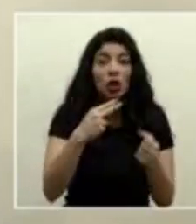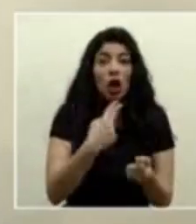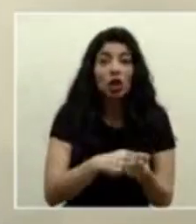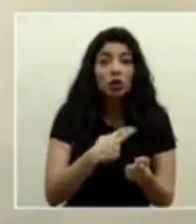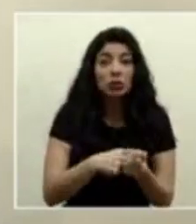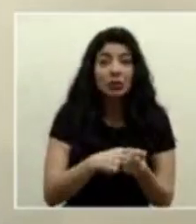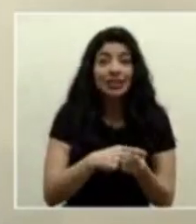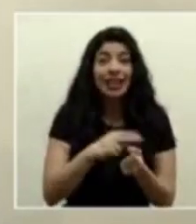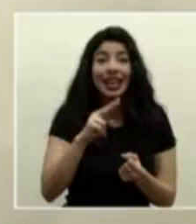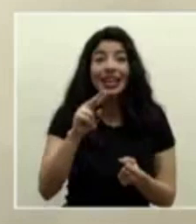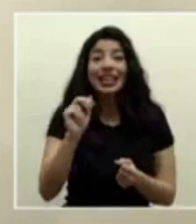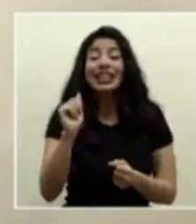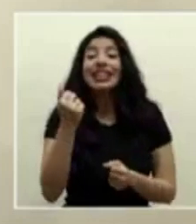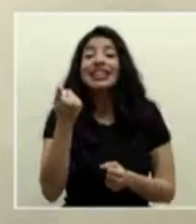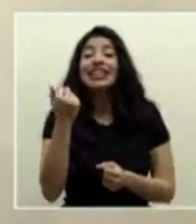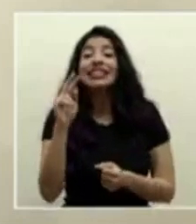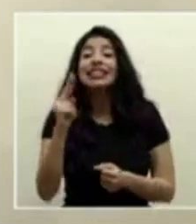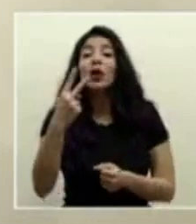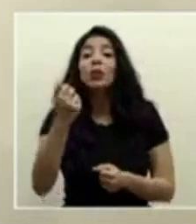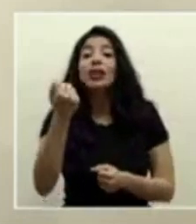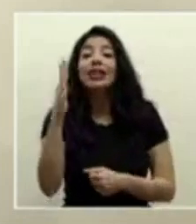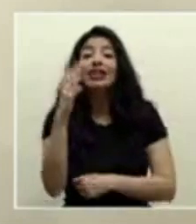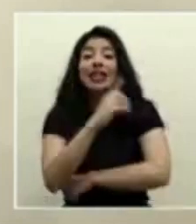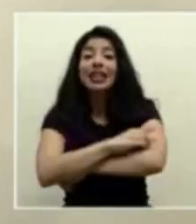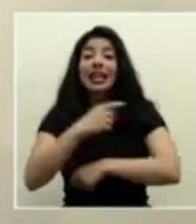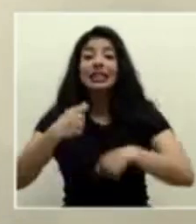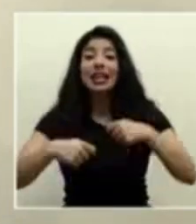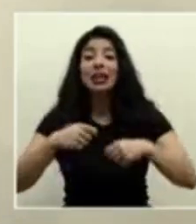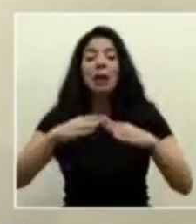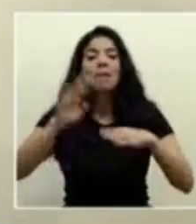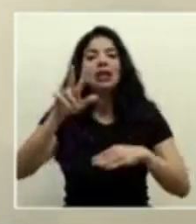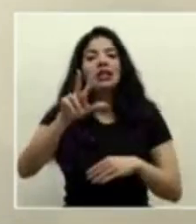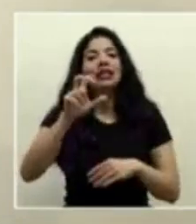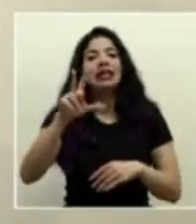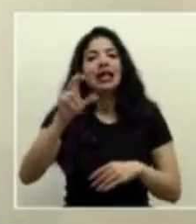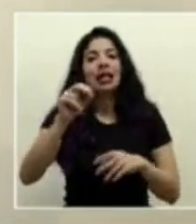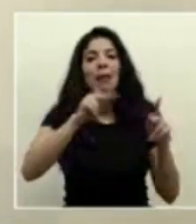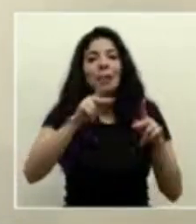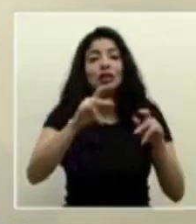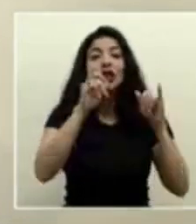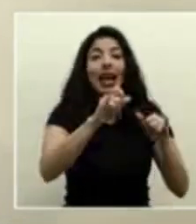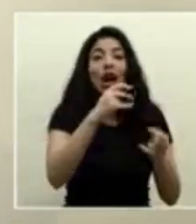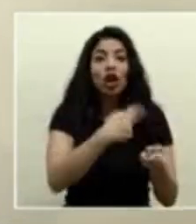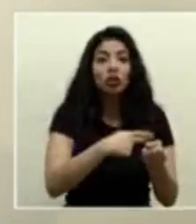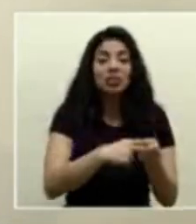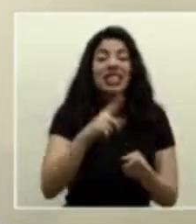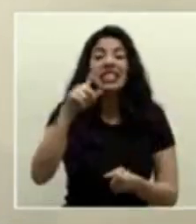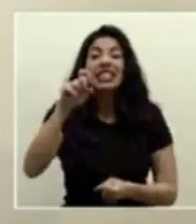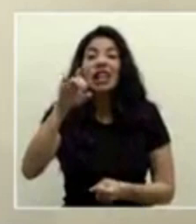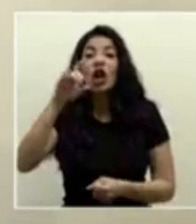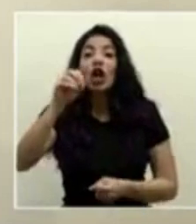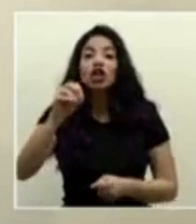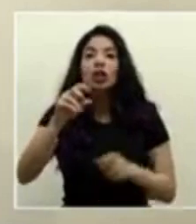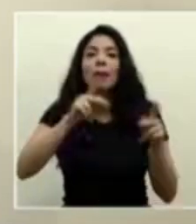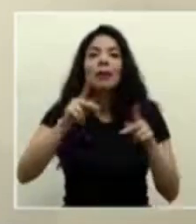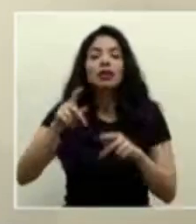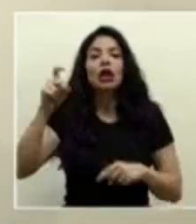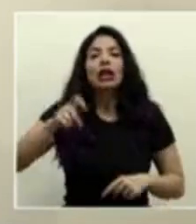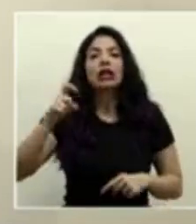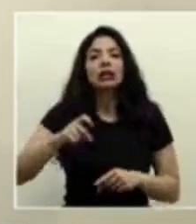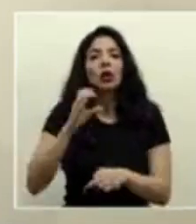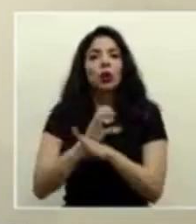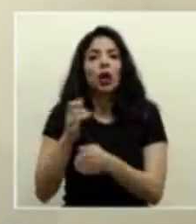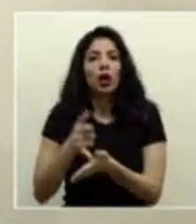alcanzar en la segunda quincena de septiembre más de 330 casos en salón y 180 personas en cuidados intensivos.